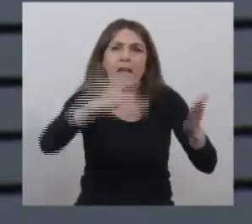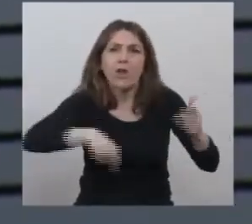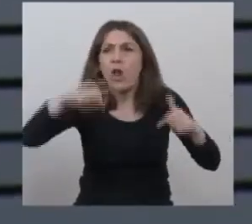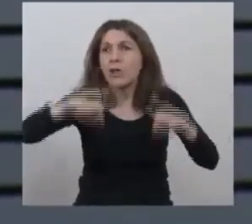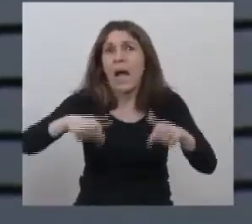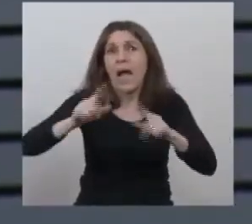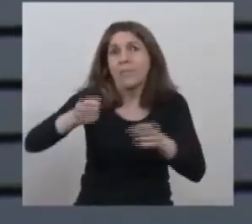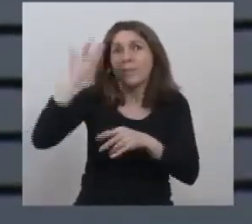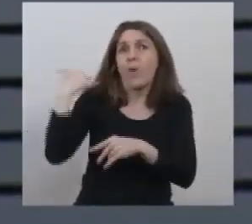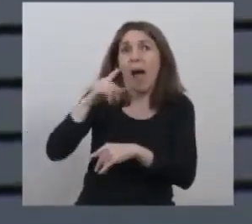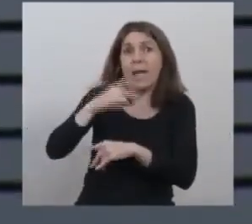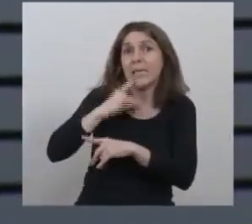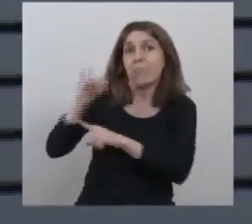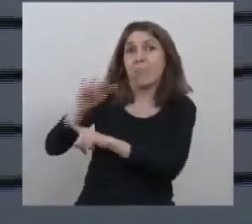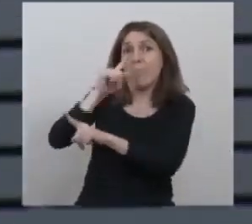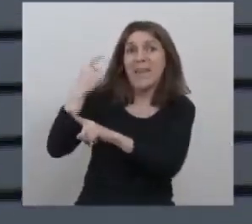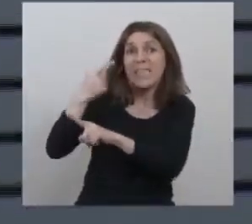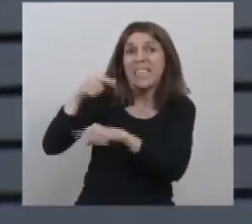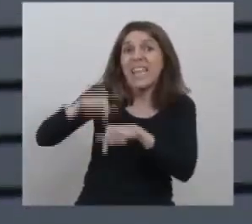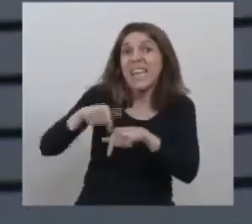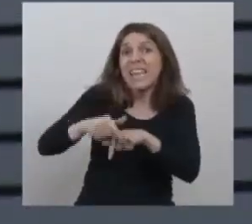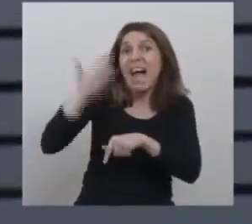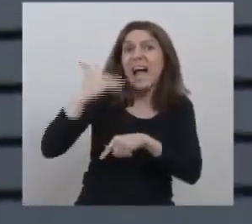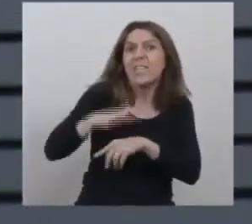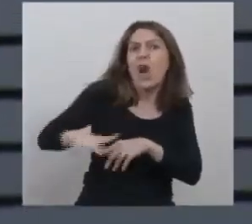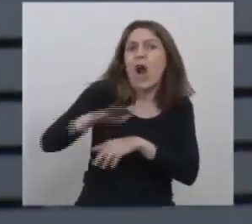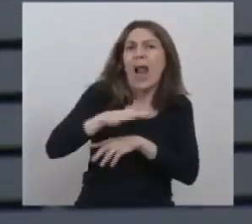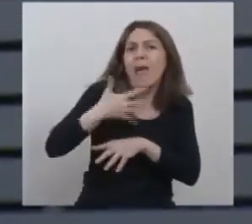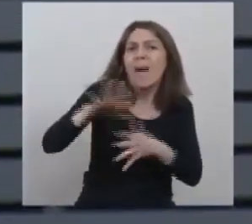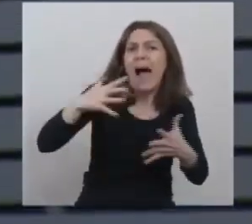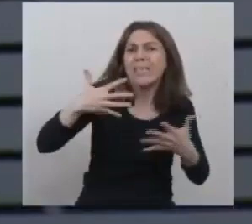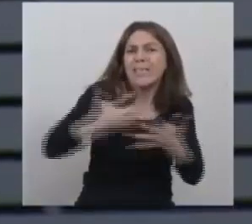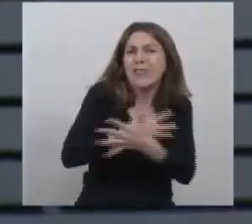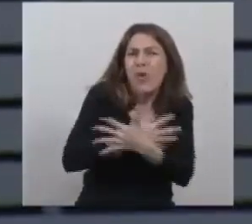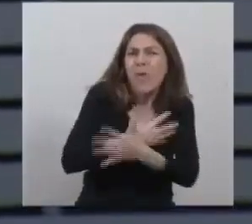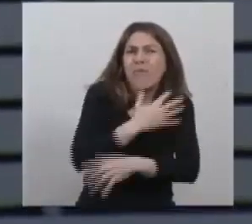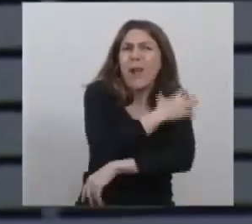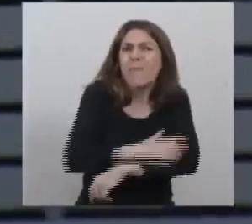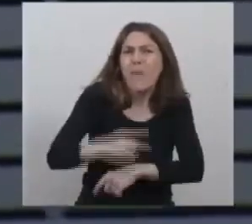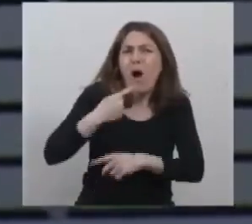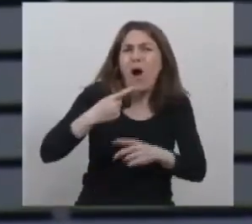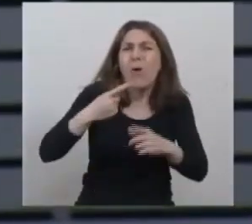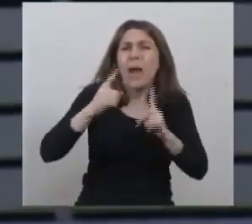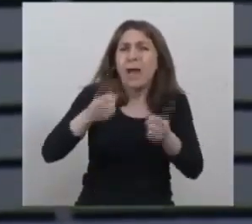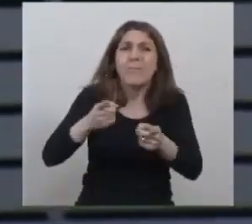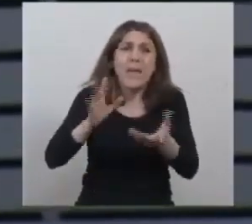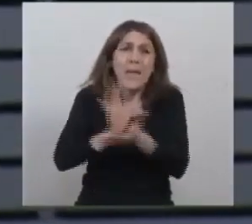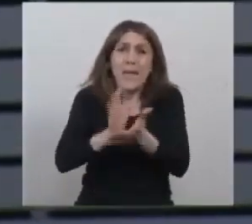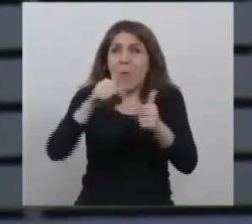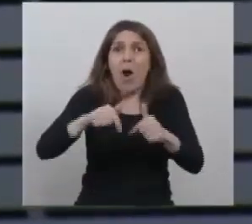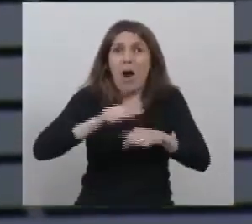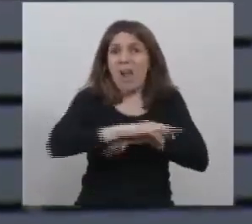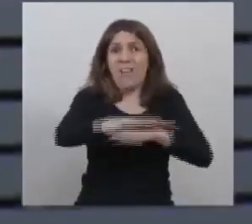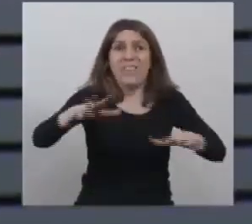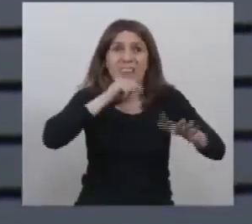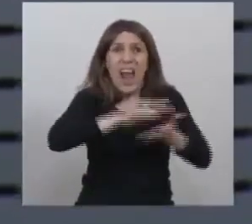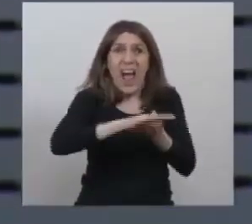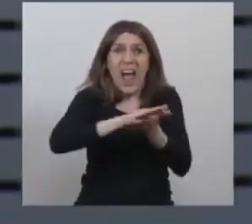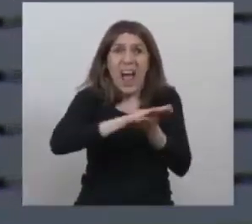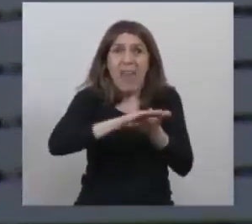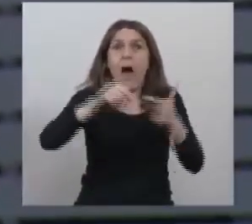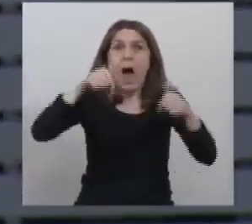Presidente. Donde era la localidad más vulnerable. Y le decían el patio trasero. Hoy bienvenido a la